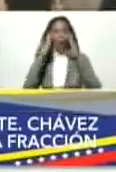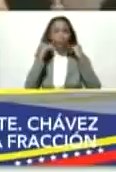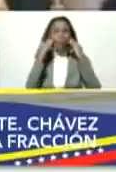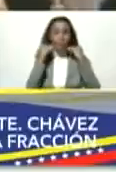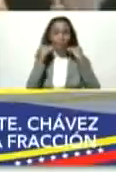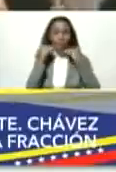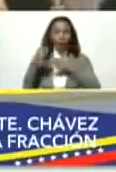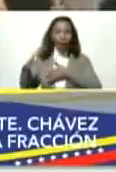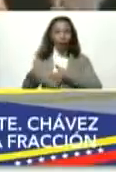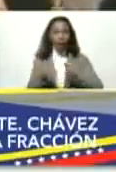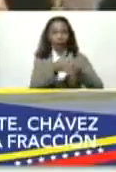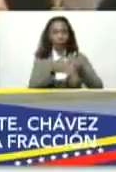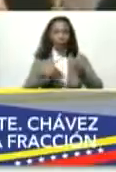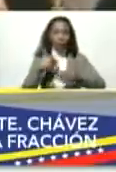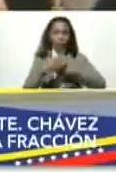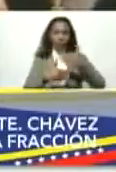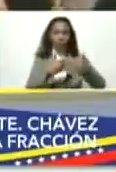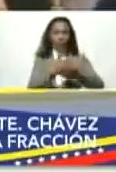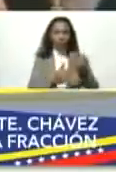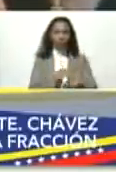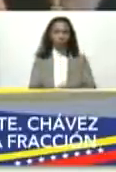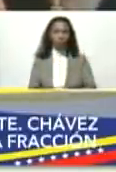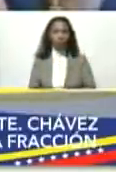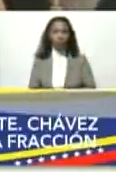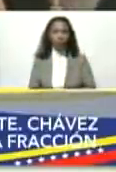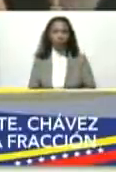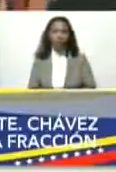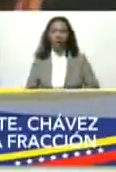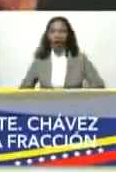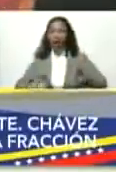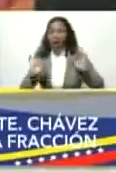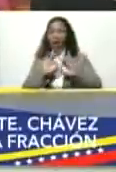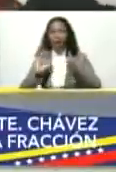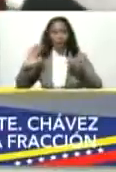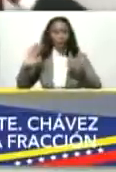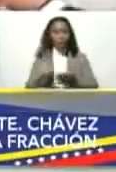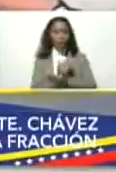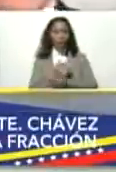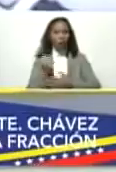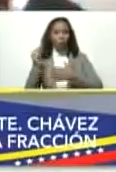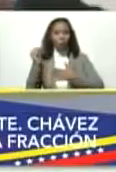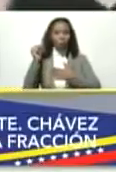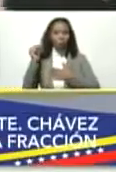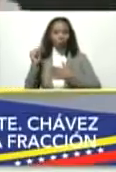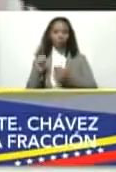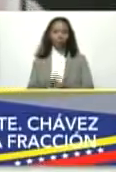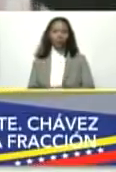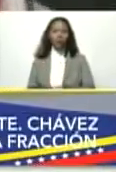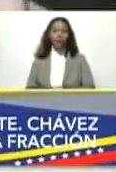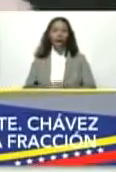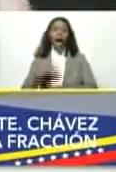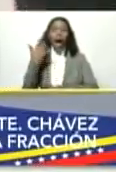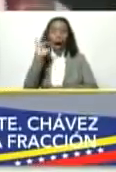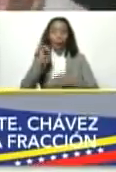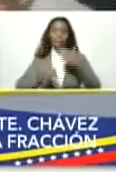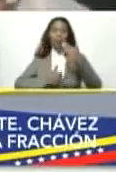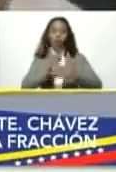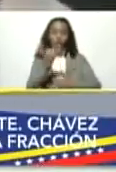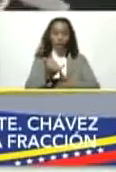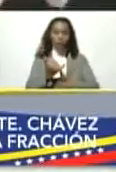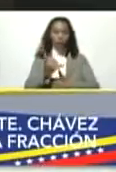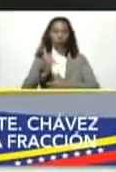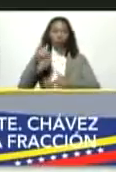el camino andado nadie nos quita lo bailado tenemos el proyecto de país